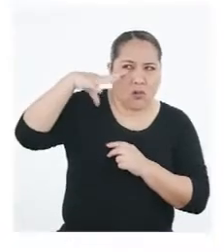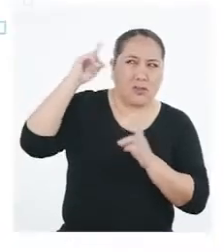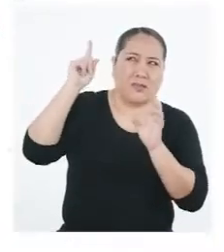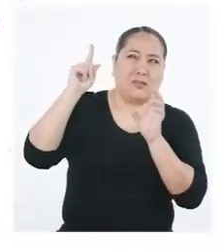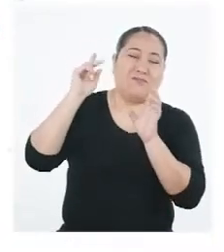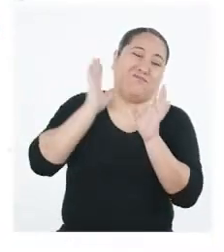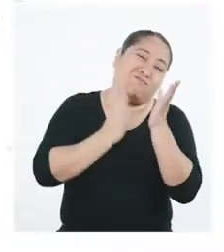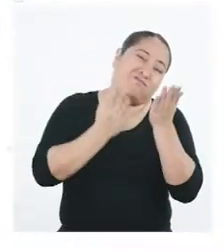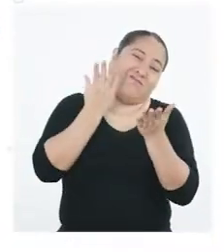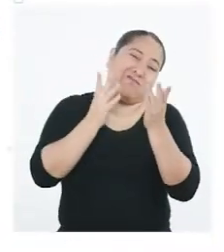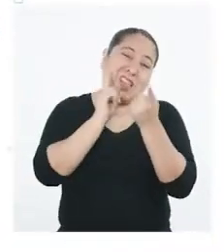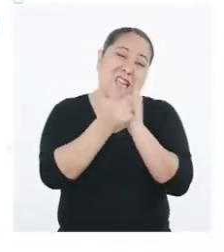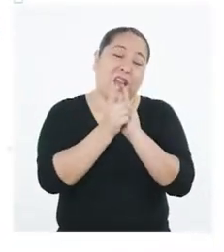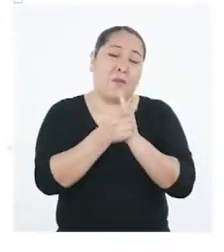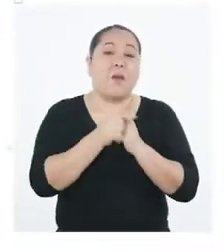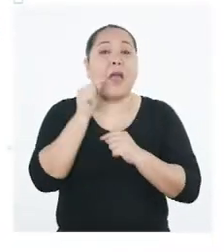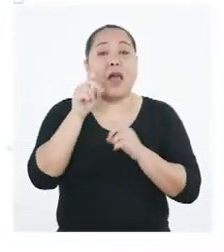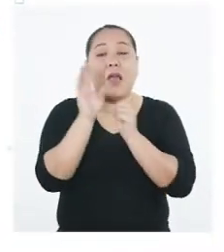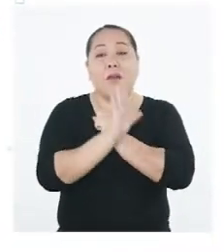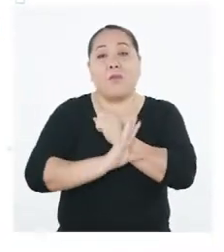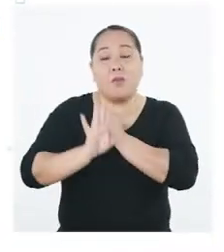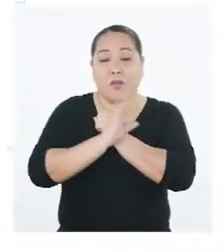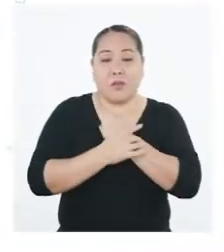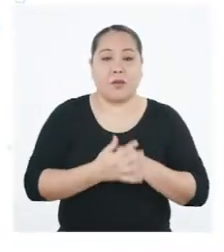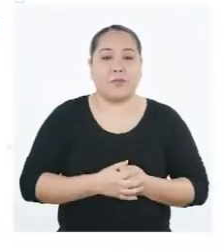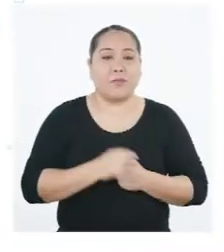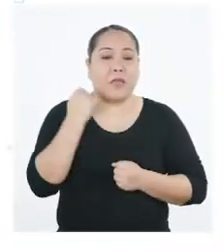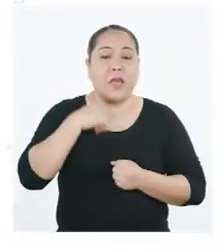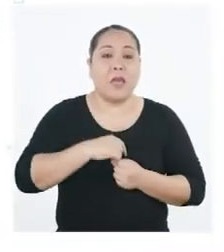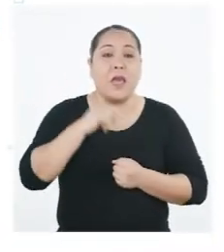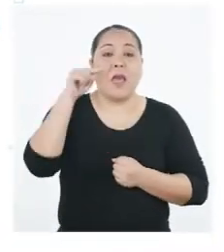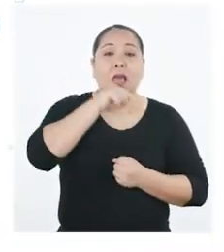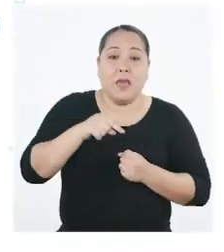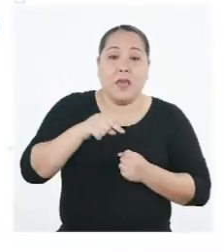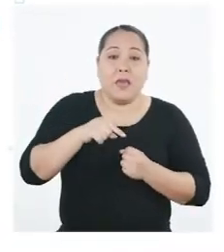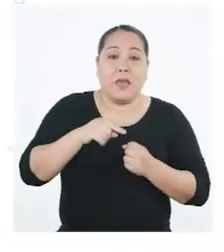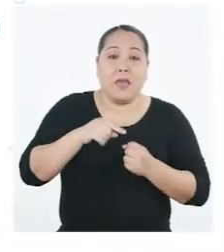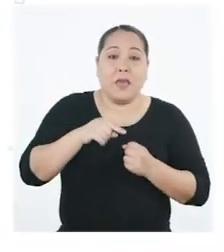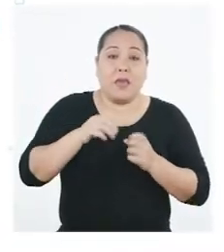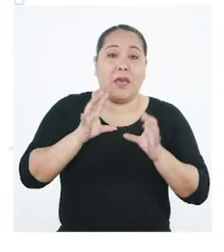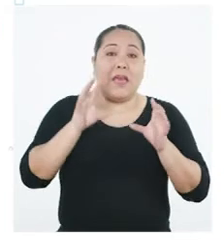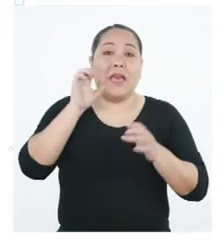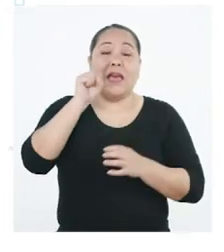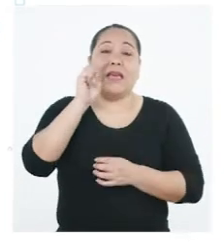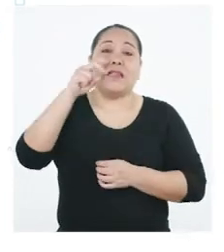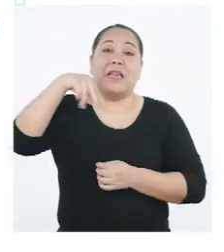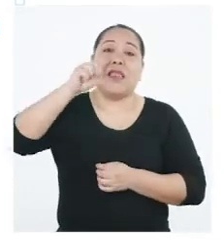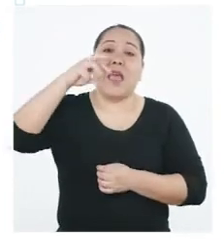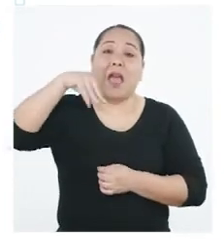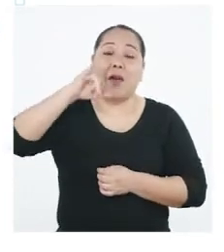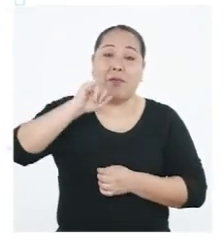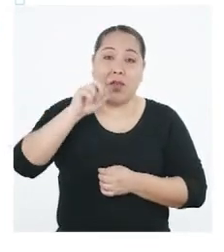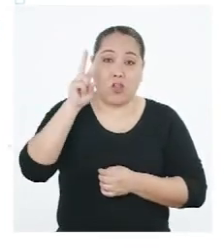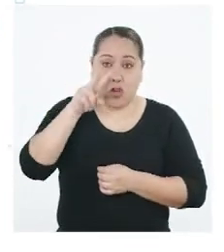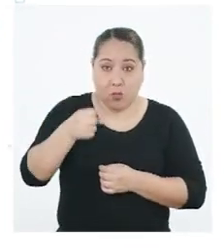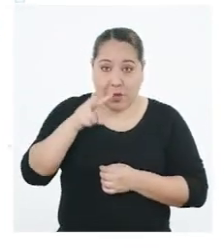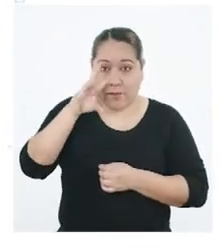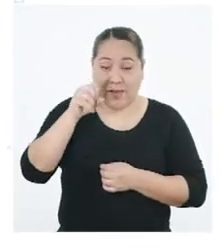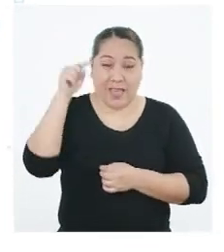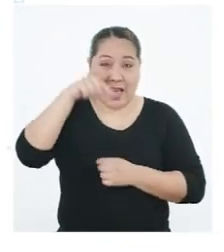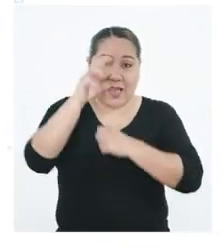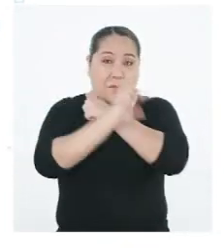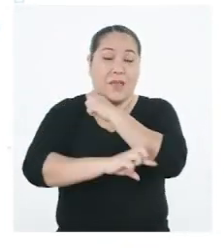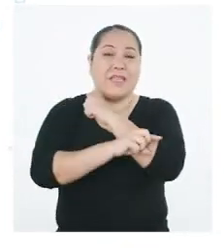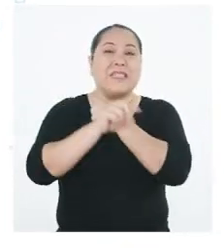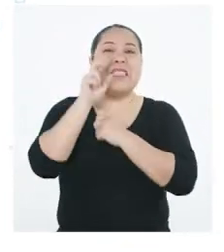abrigados. Según el método de clasificación climática del Perú, Warren Tornit, Cenami 2020, en nuestro país tenemos